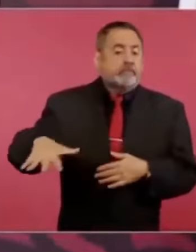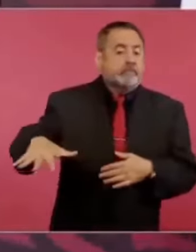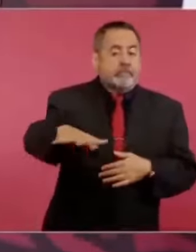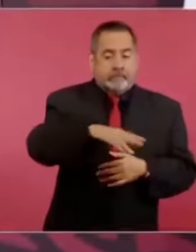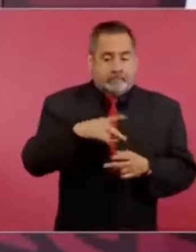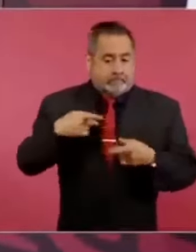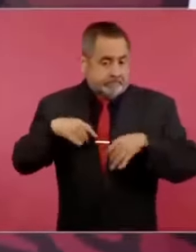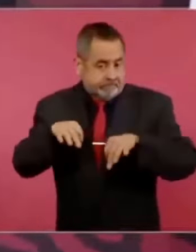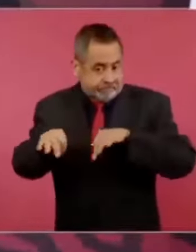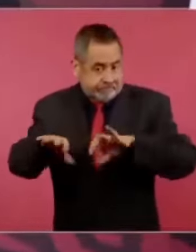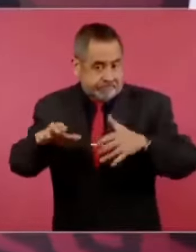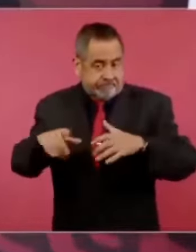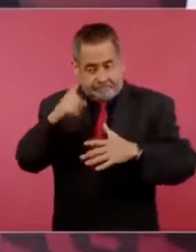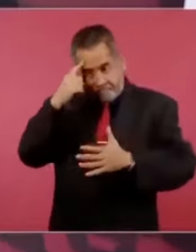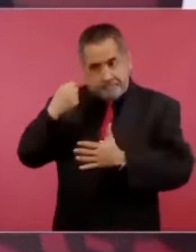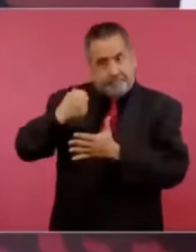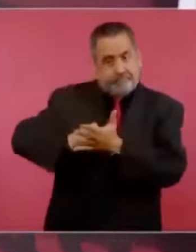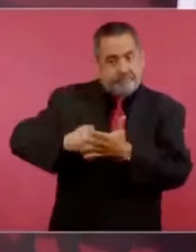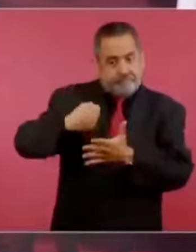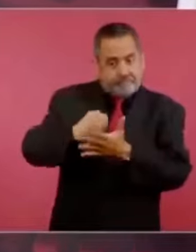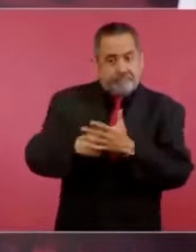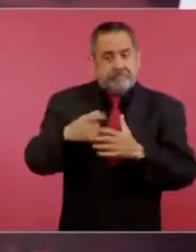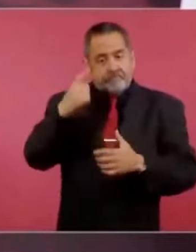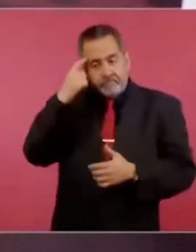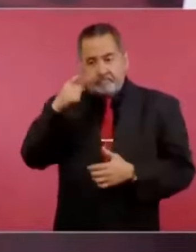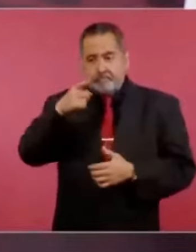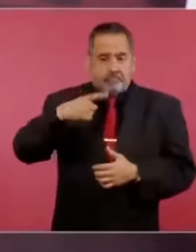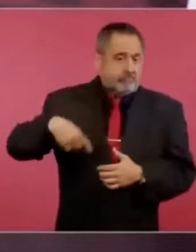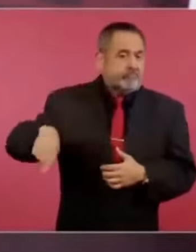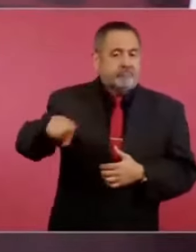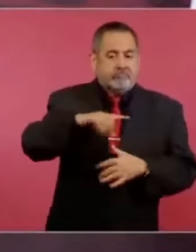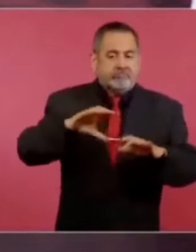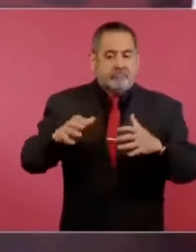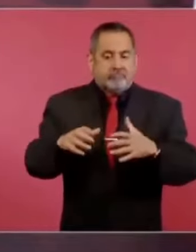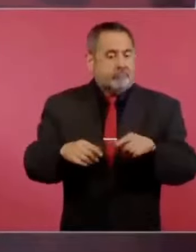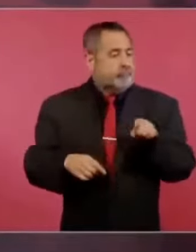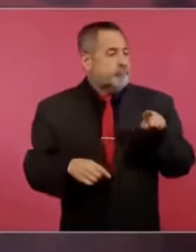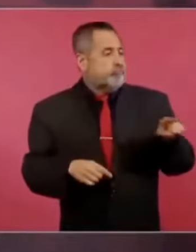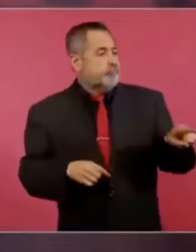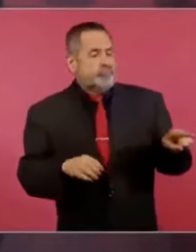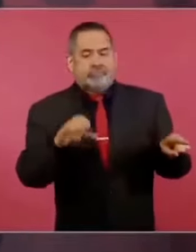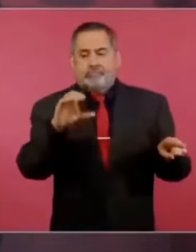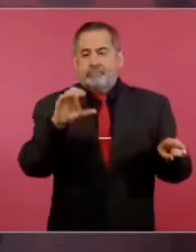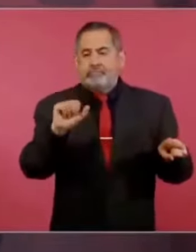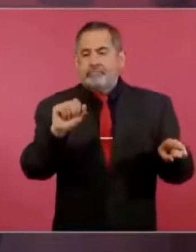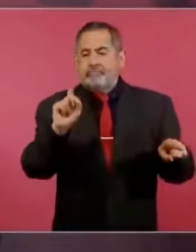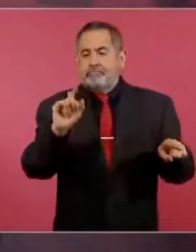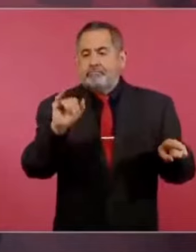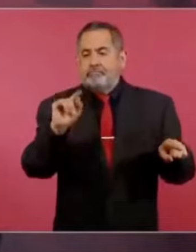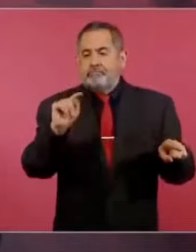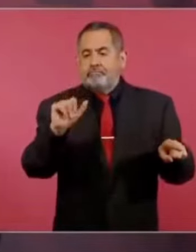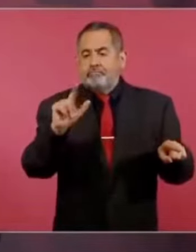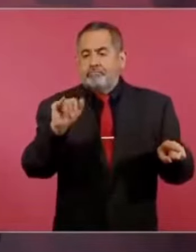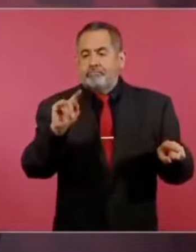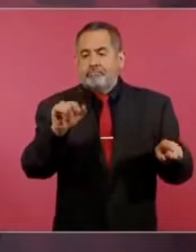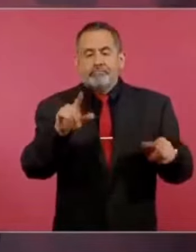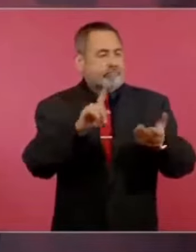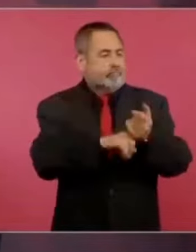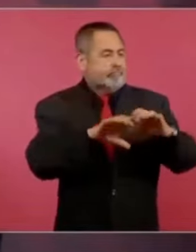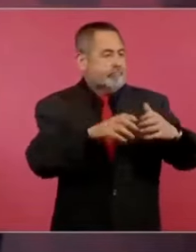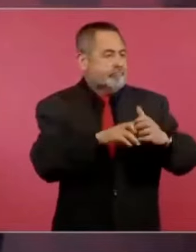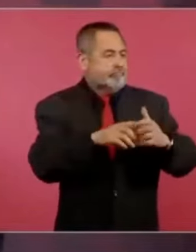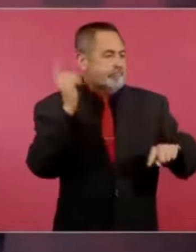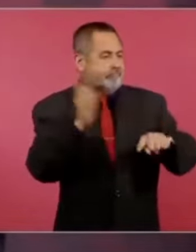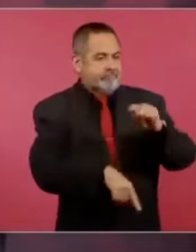luchará fundamentalmente por la total abolición del régimen capitalista, cierro la